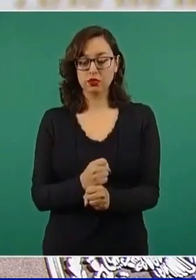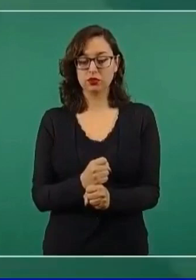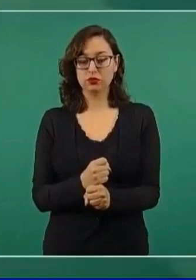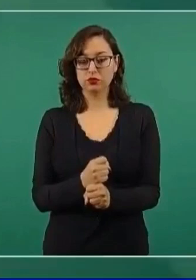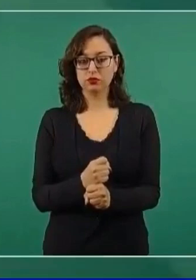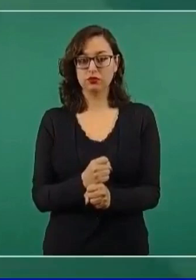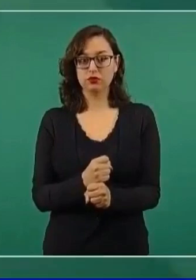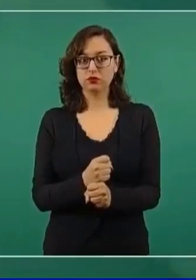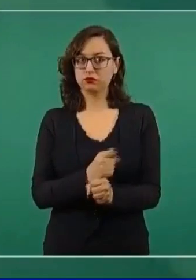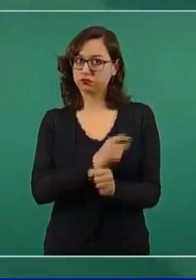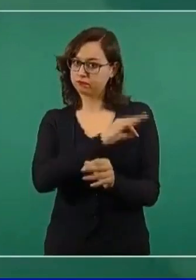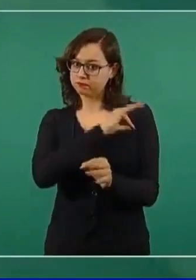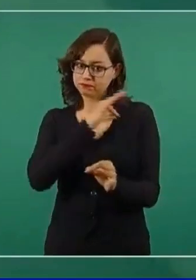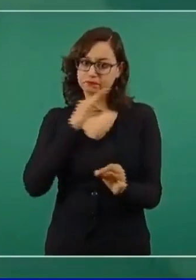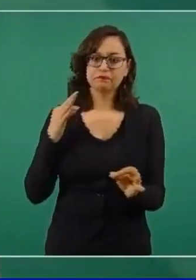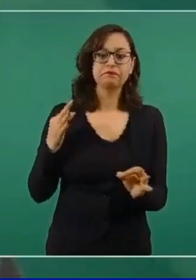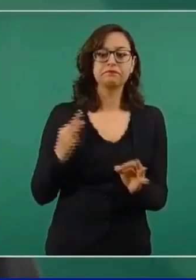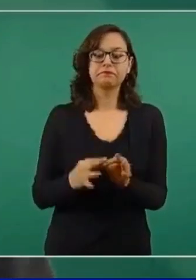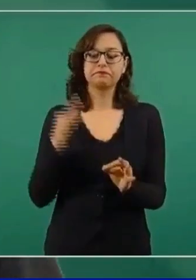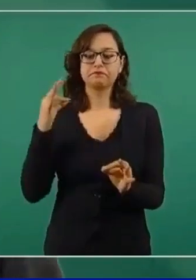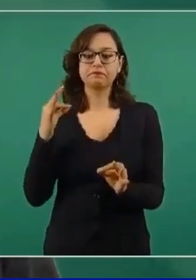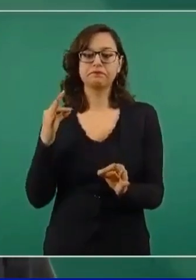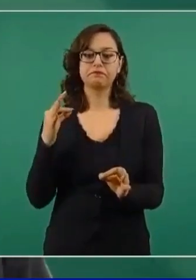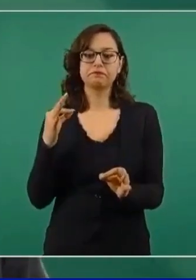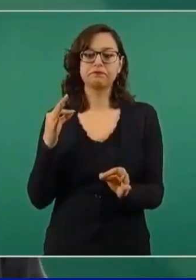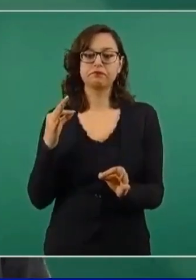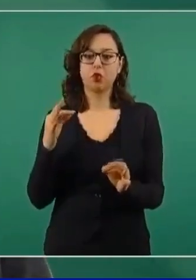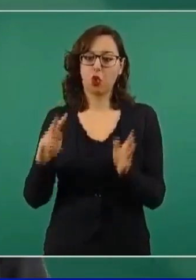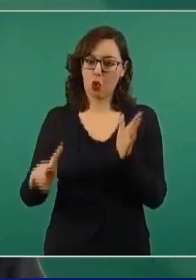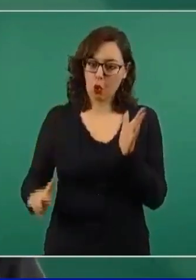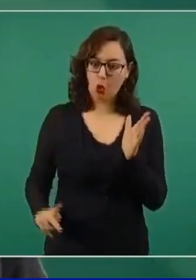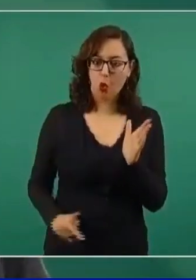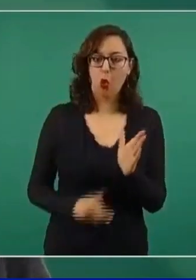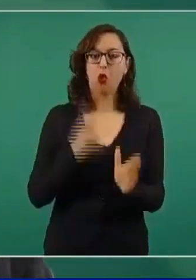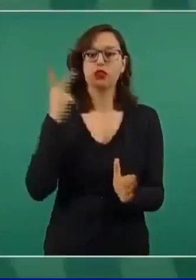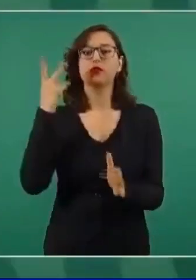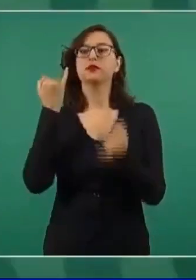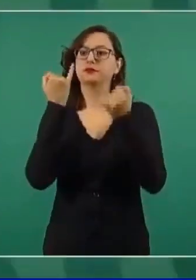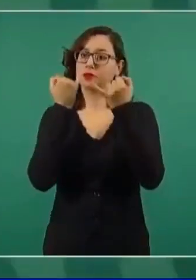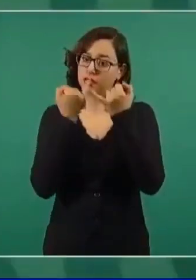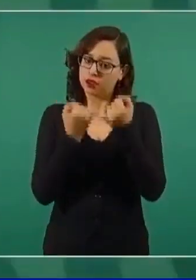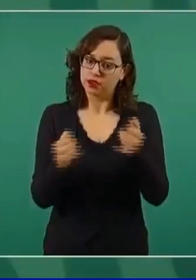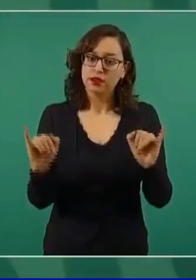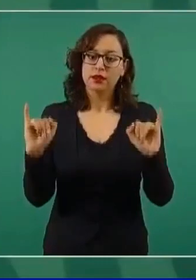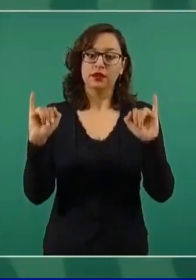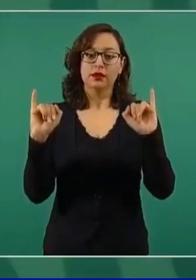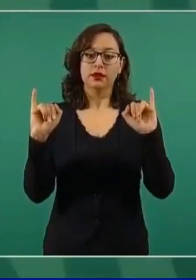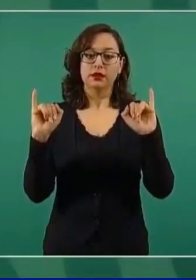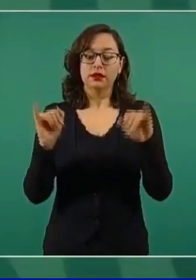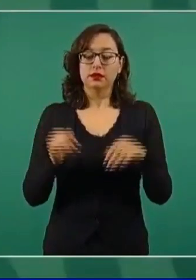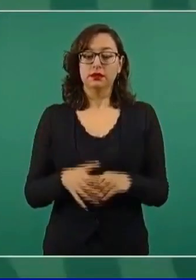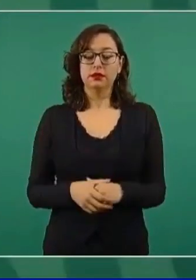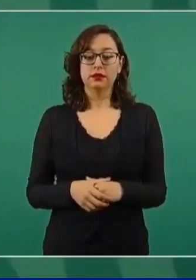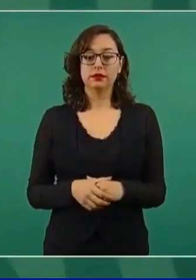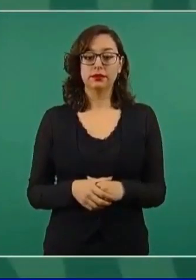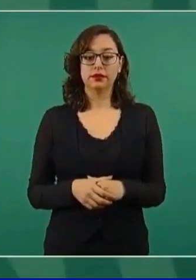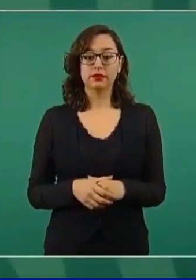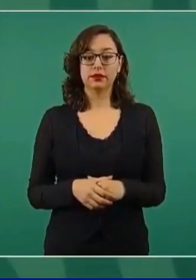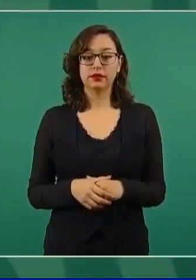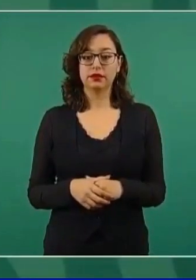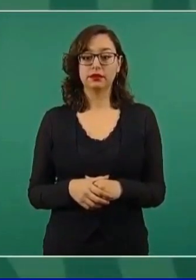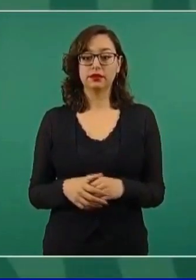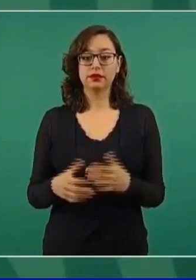reinaugurando, vamos a decir, la obra